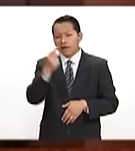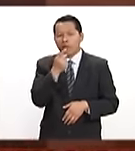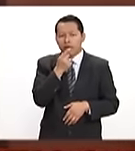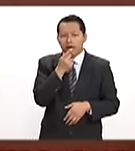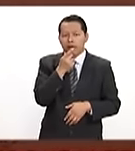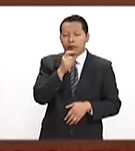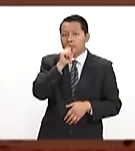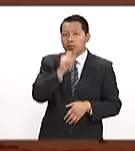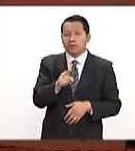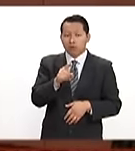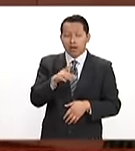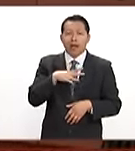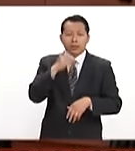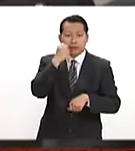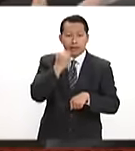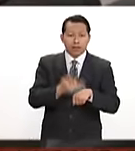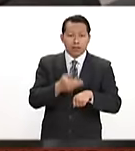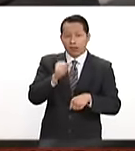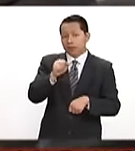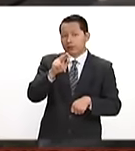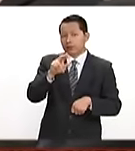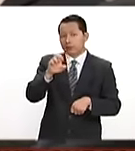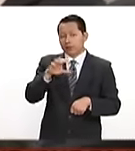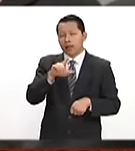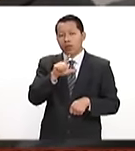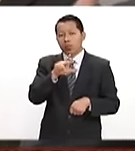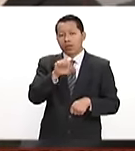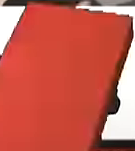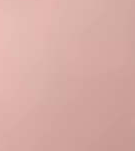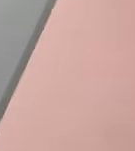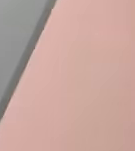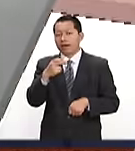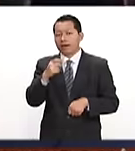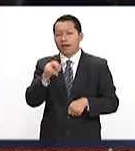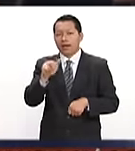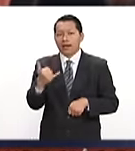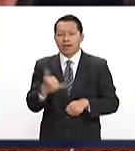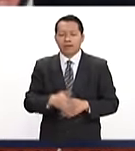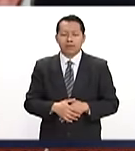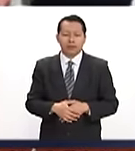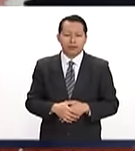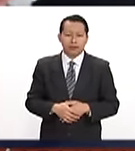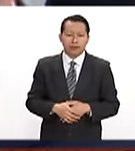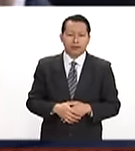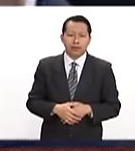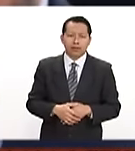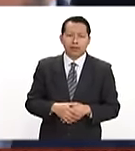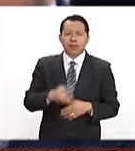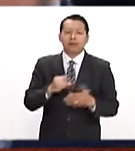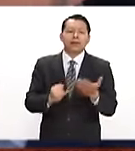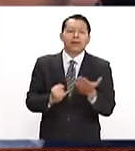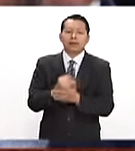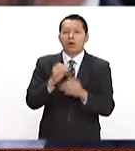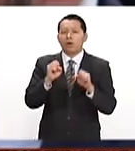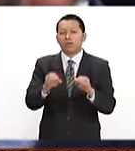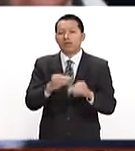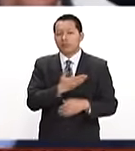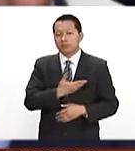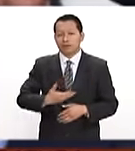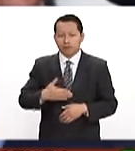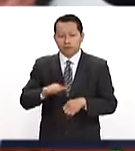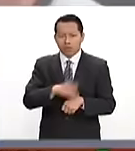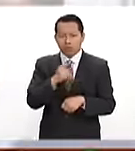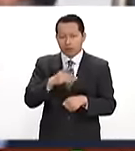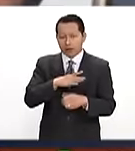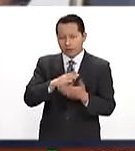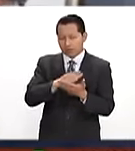Así lo informó el secretario de Relaciones Exteriores, Luis Videgaraya. Fue una decisión de la oficina, señor presidente, por razones de